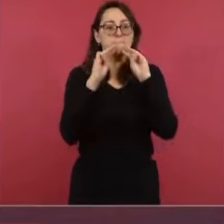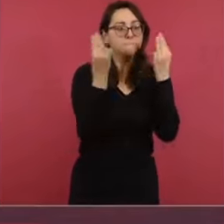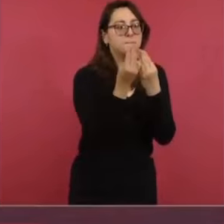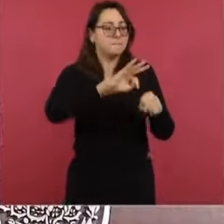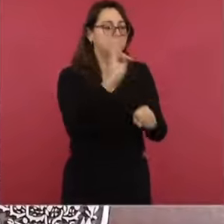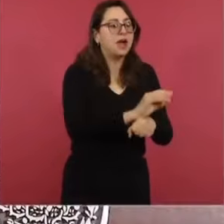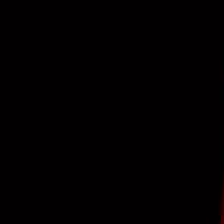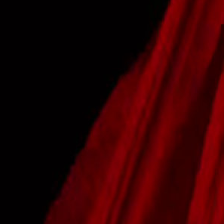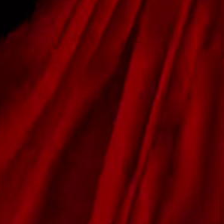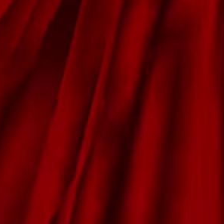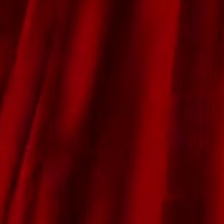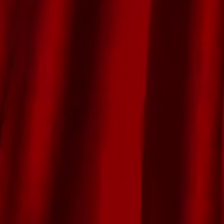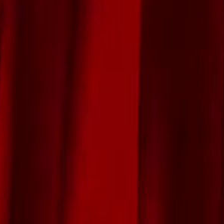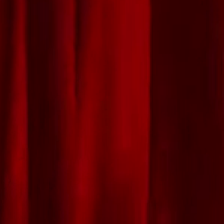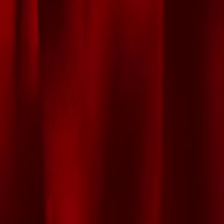a delincuentes.